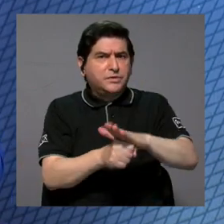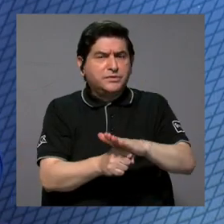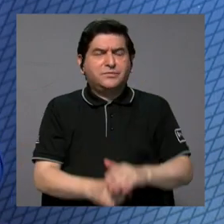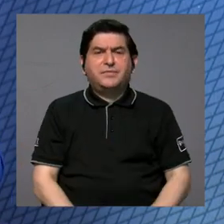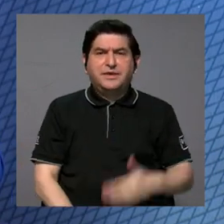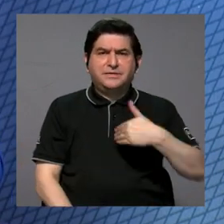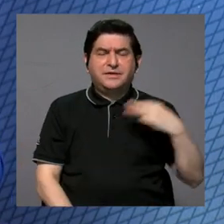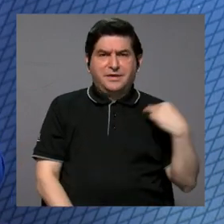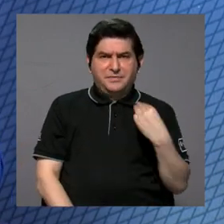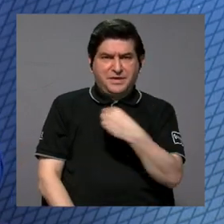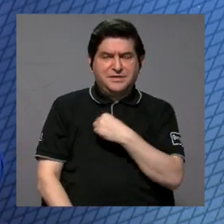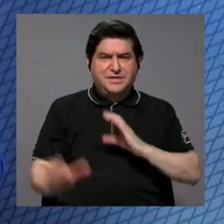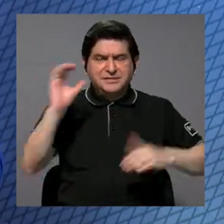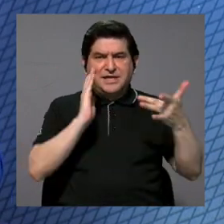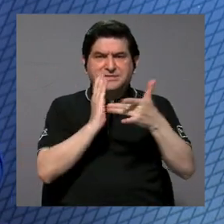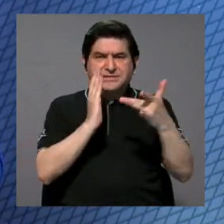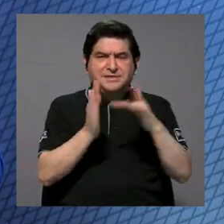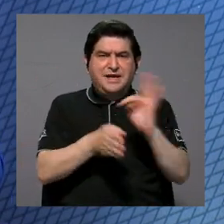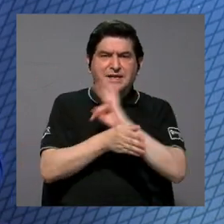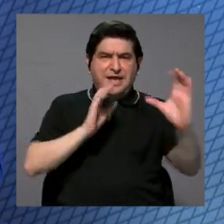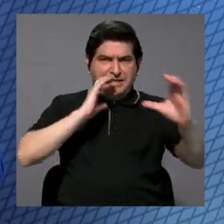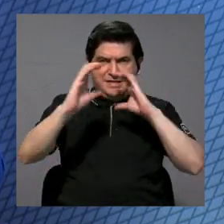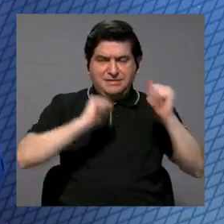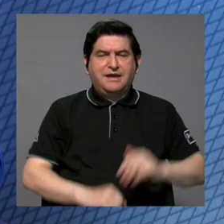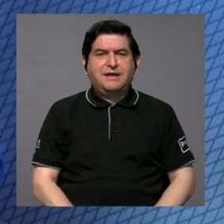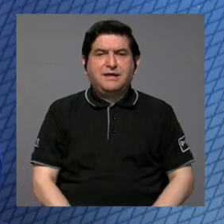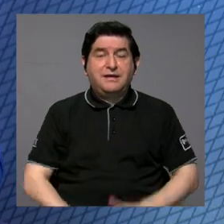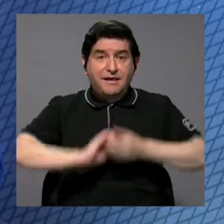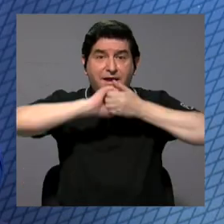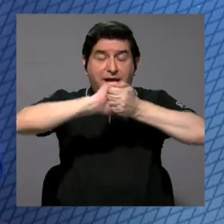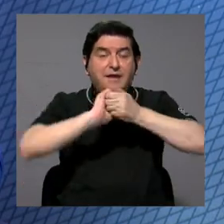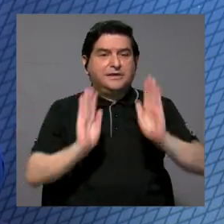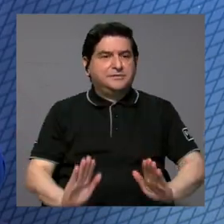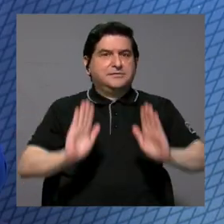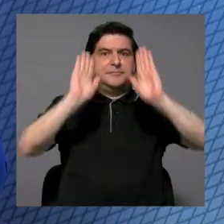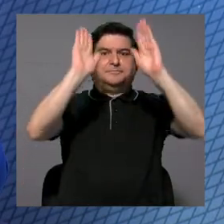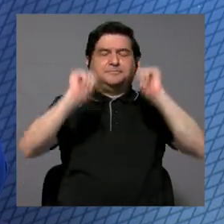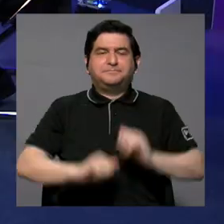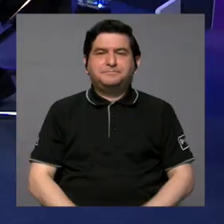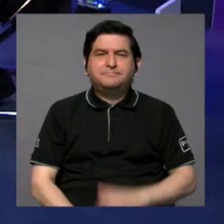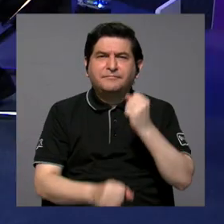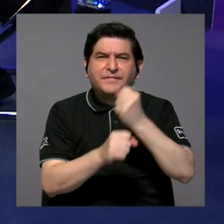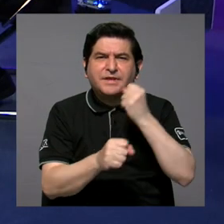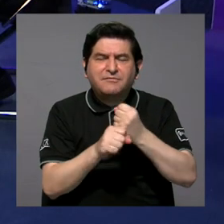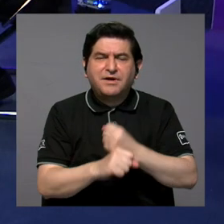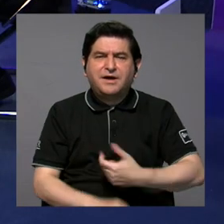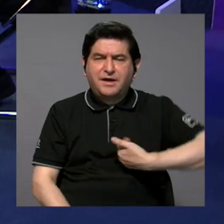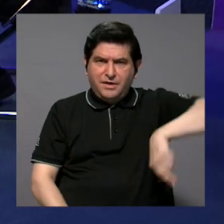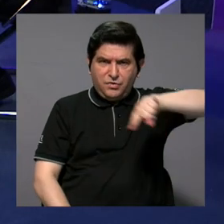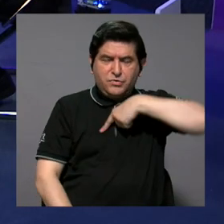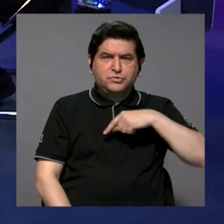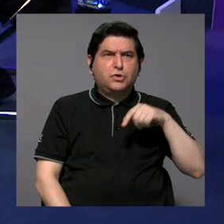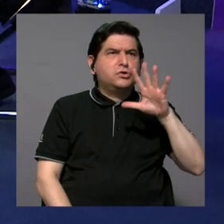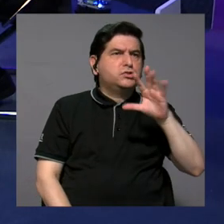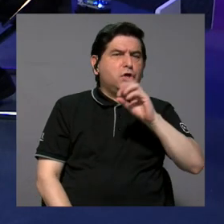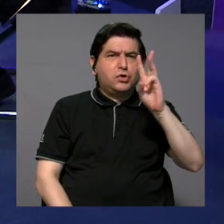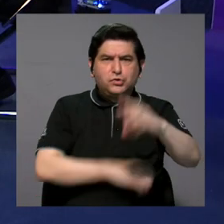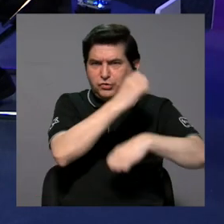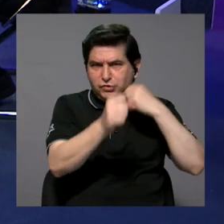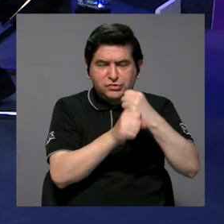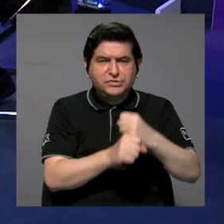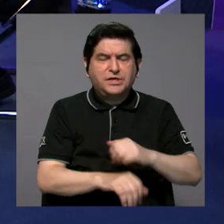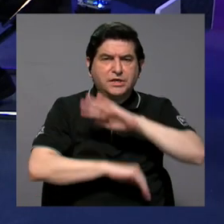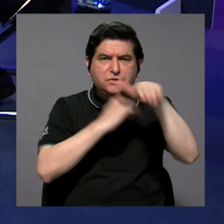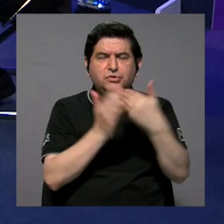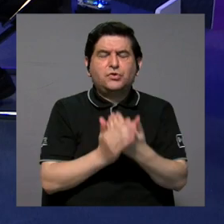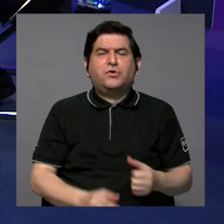¿verdad? Entonces, tenemos al Ministerio de Ciencia, Tecnología y Telecomunicaciones, ¿verdad?, en una alianza espectacular, trabajando con nosotros desde hace cinco o seis años, todo lo que